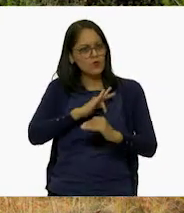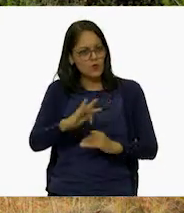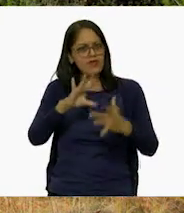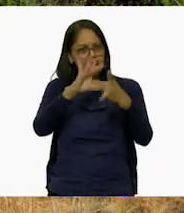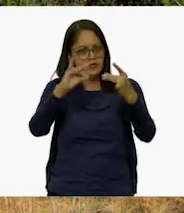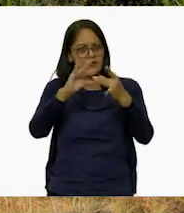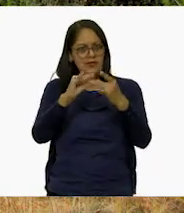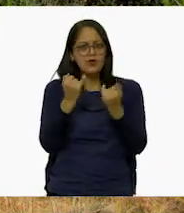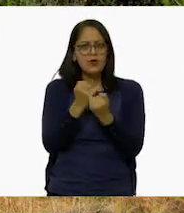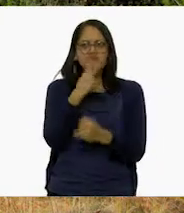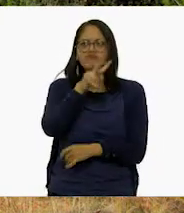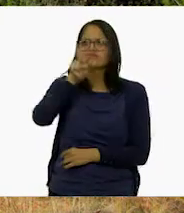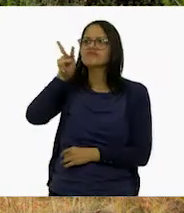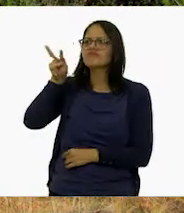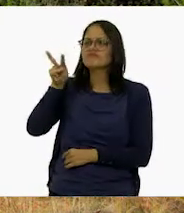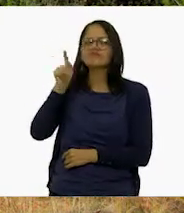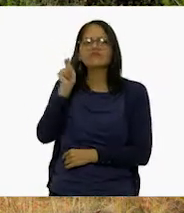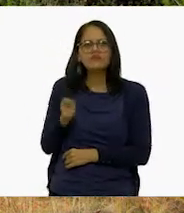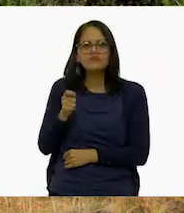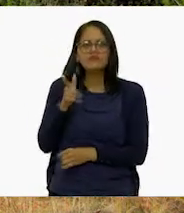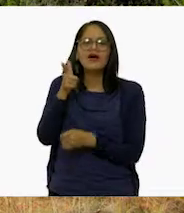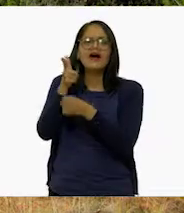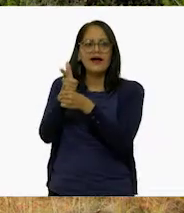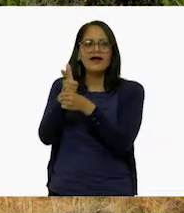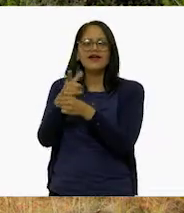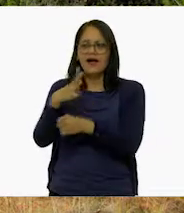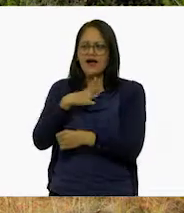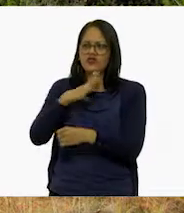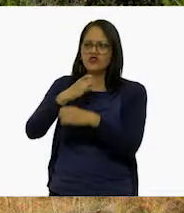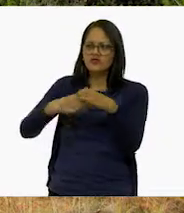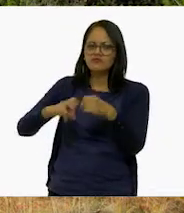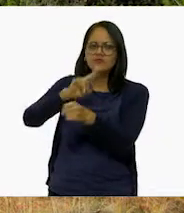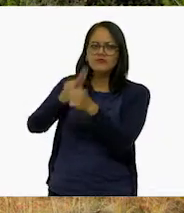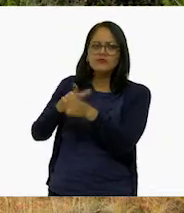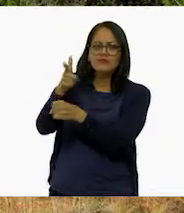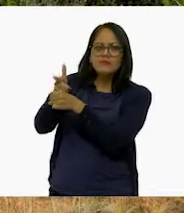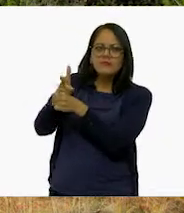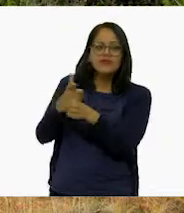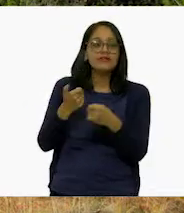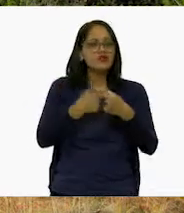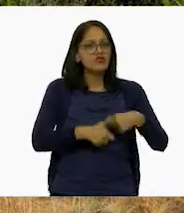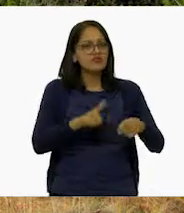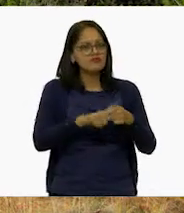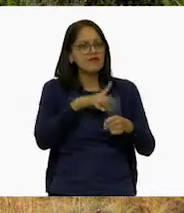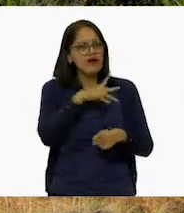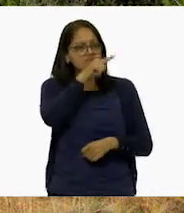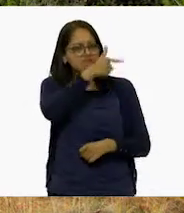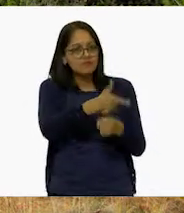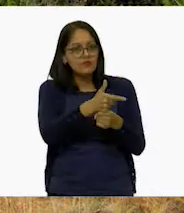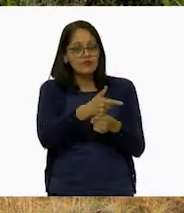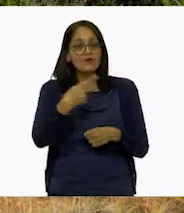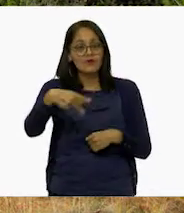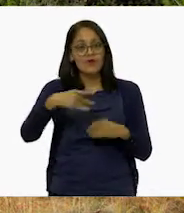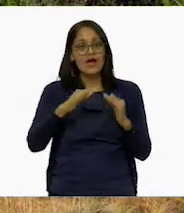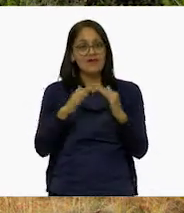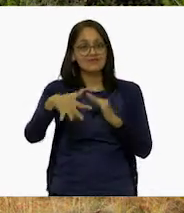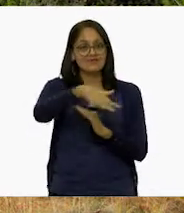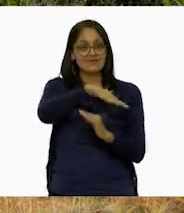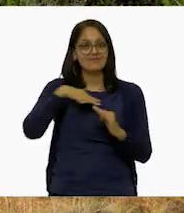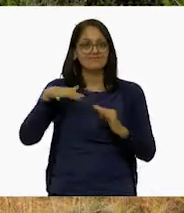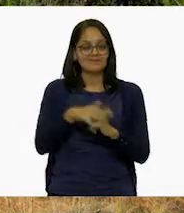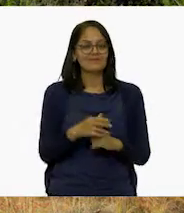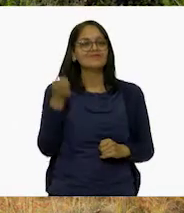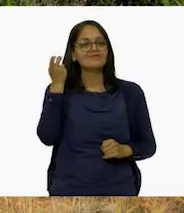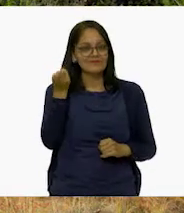observar a su alrededor e identificar componentes naturales y sociales del lugar donde viven. Sí,